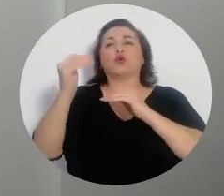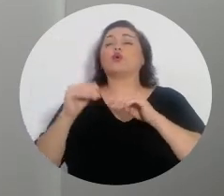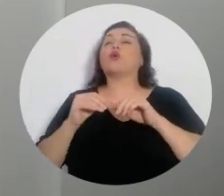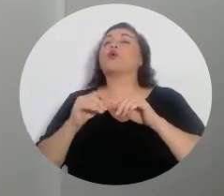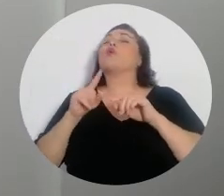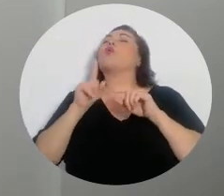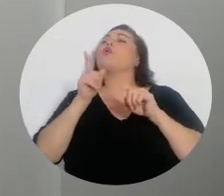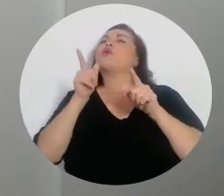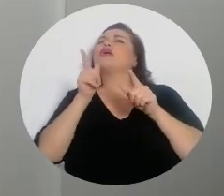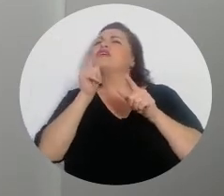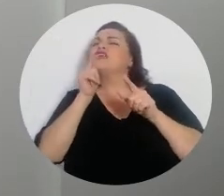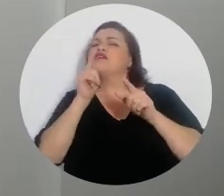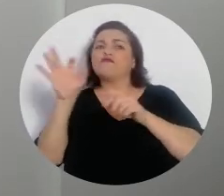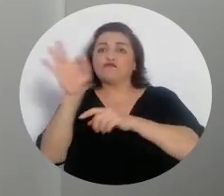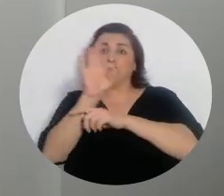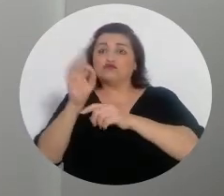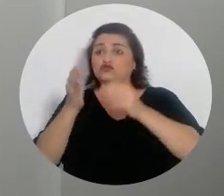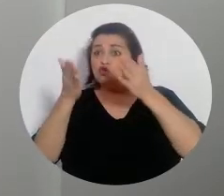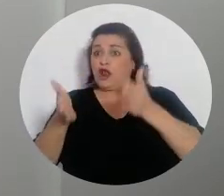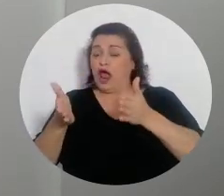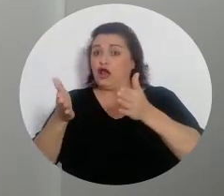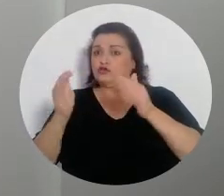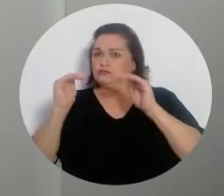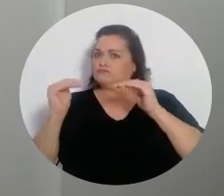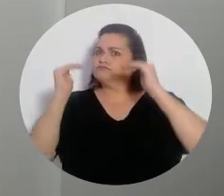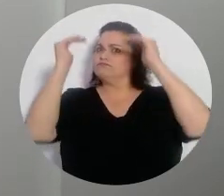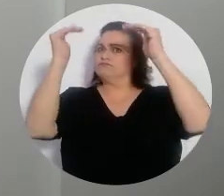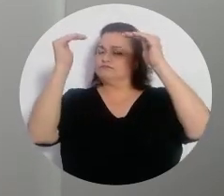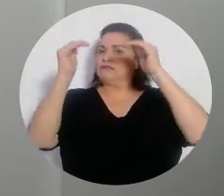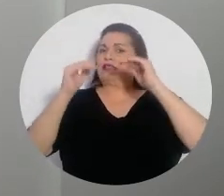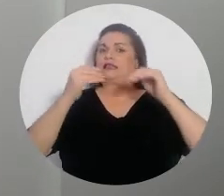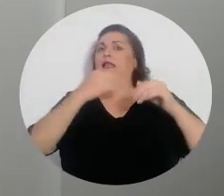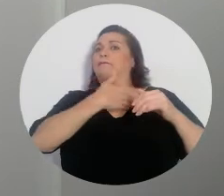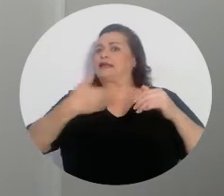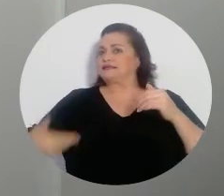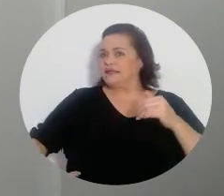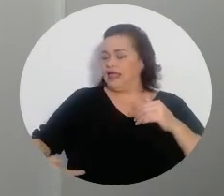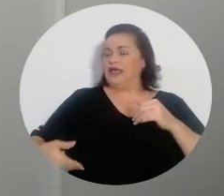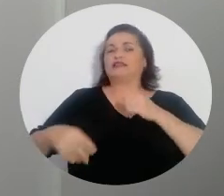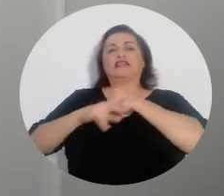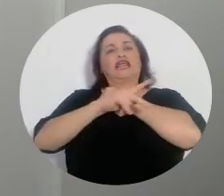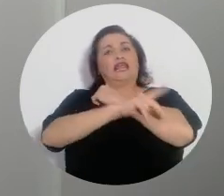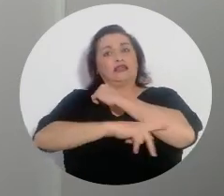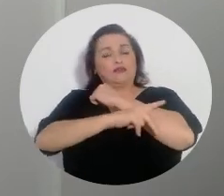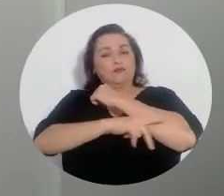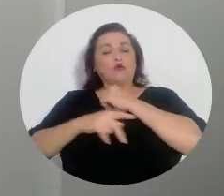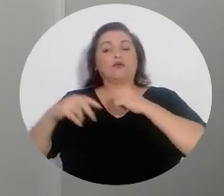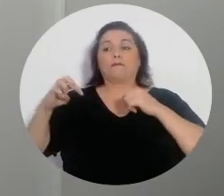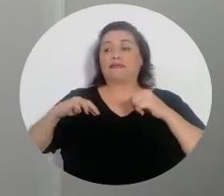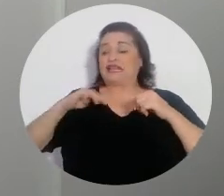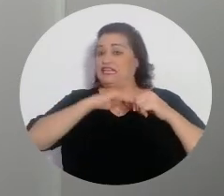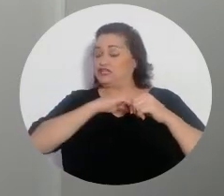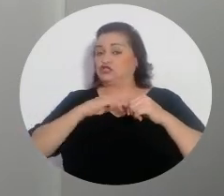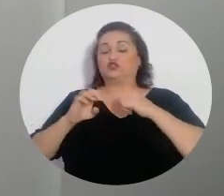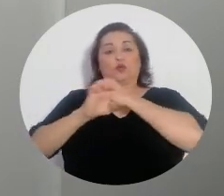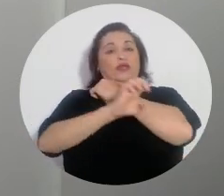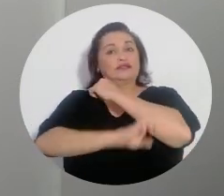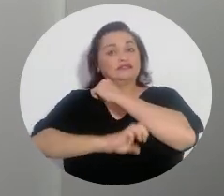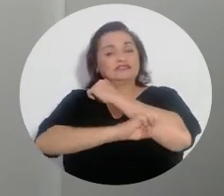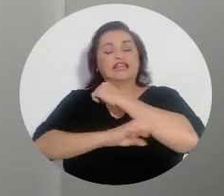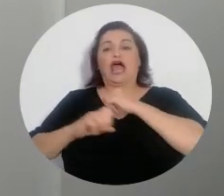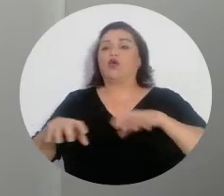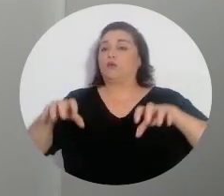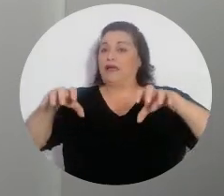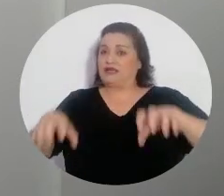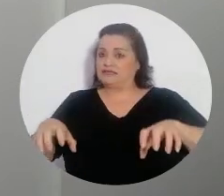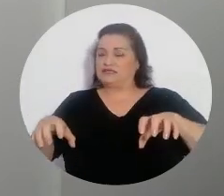a la cual están sujetos los funcionarios de más alto rango del Estado, como el Presidente de la República, los Ministros de Estado, los magistrados de la Corte Suprema de